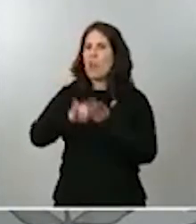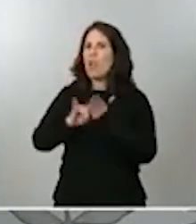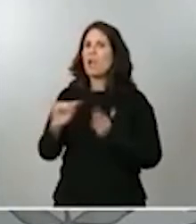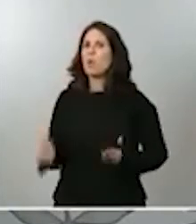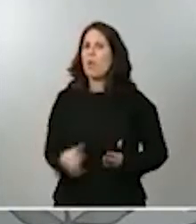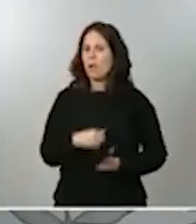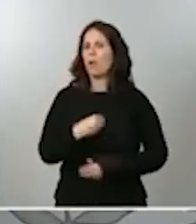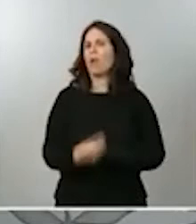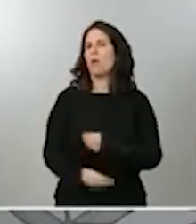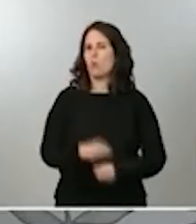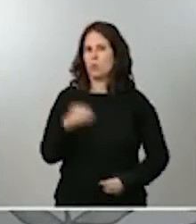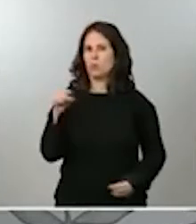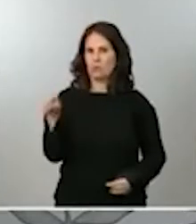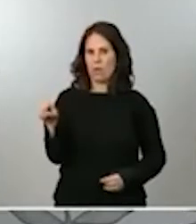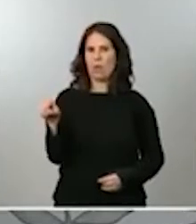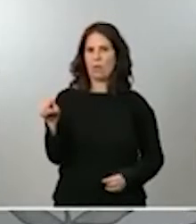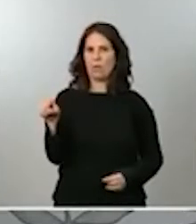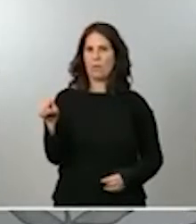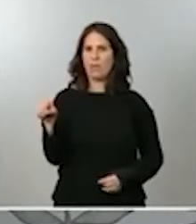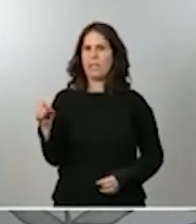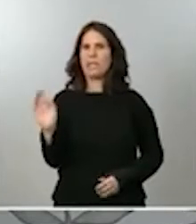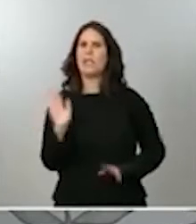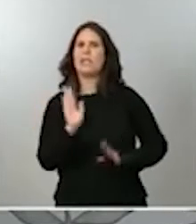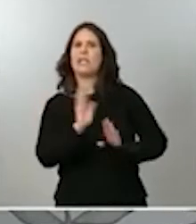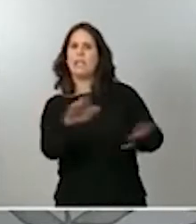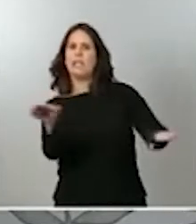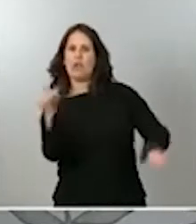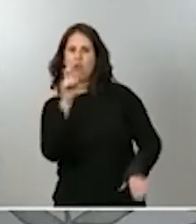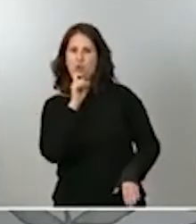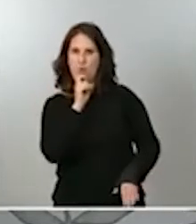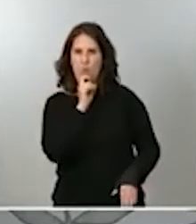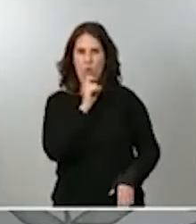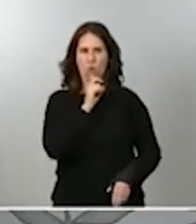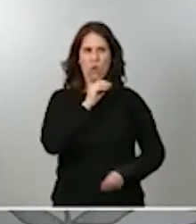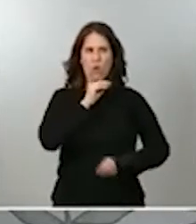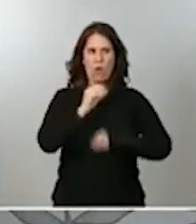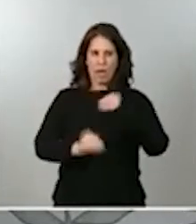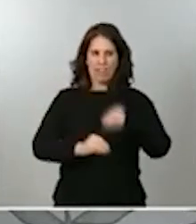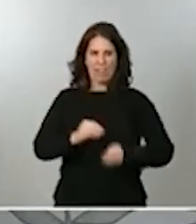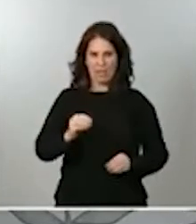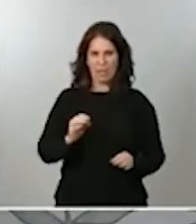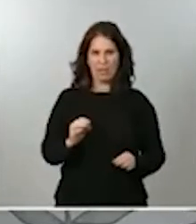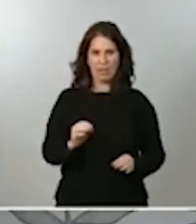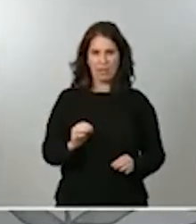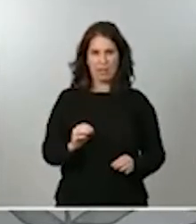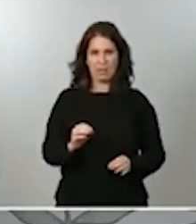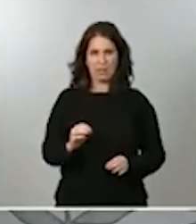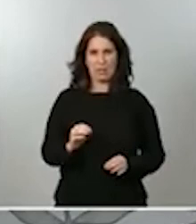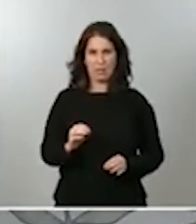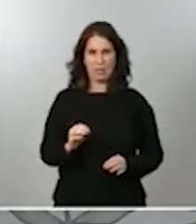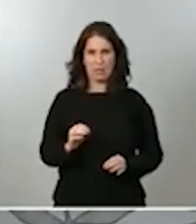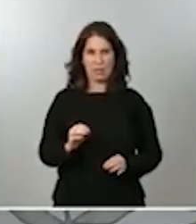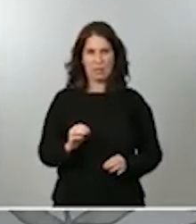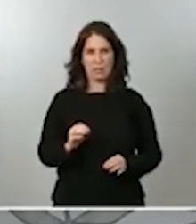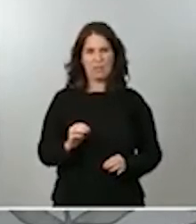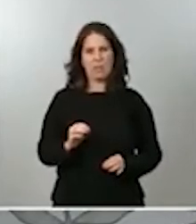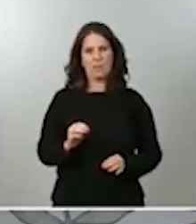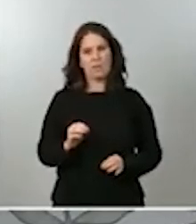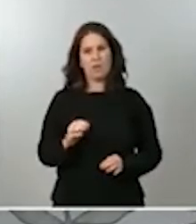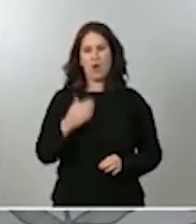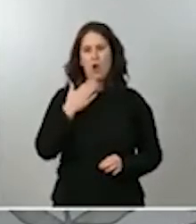política y el tipo de llamamiento que está haciendo, insisto, bajo la mirada, no diría cómplice, pero sí